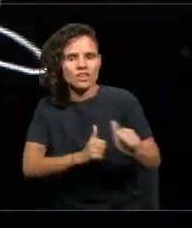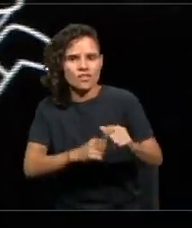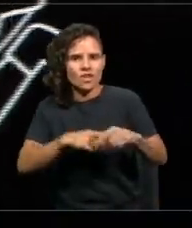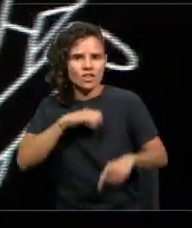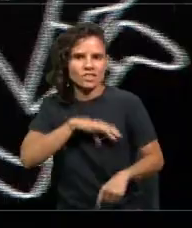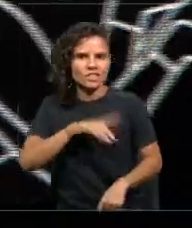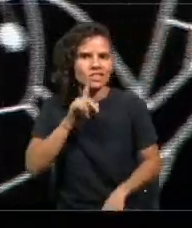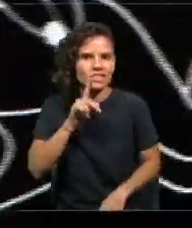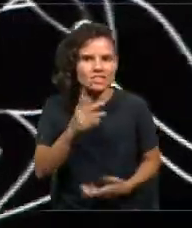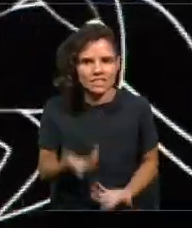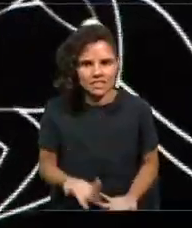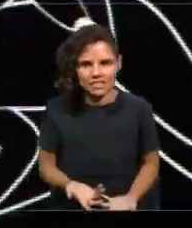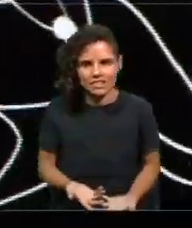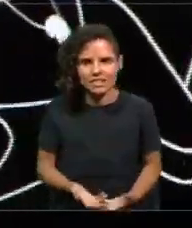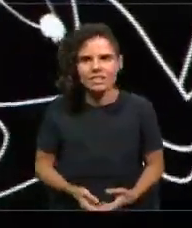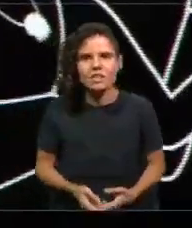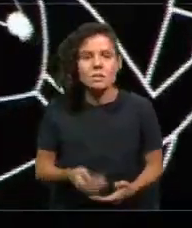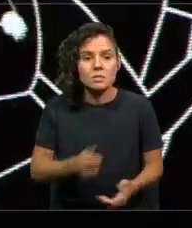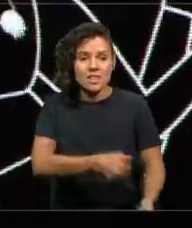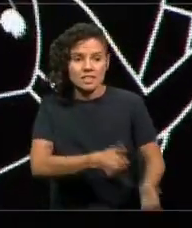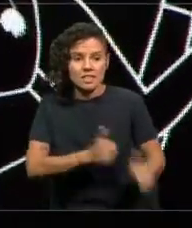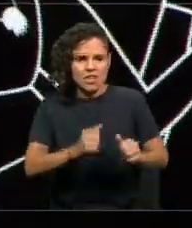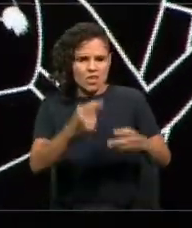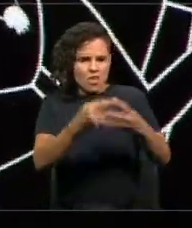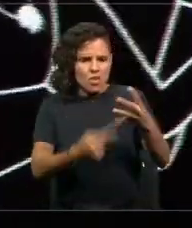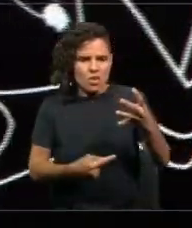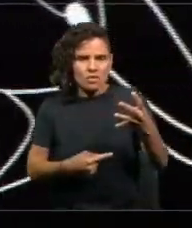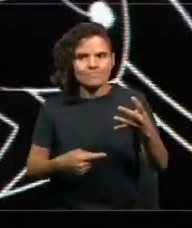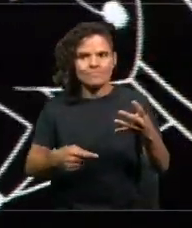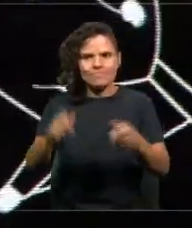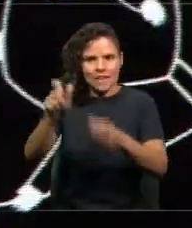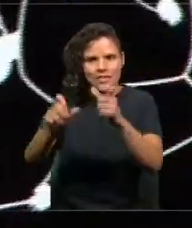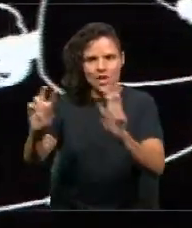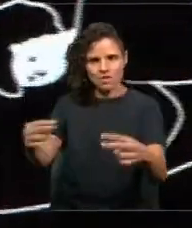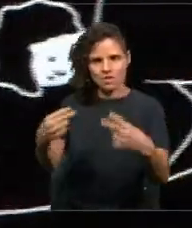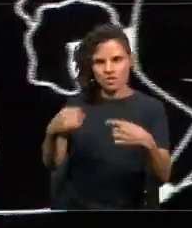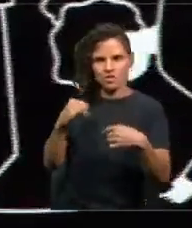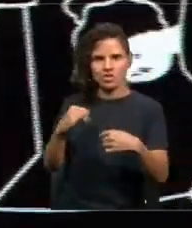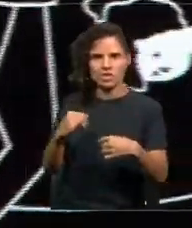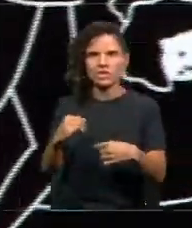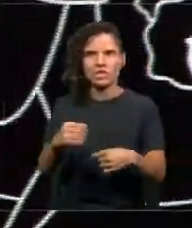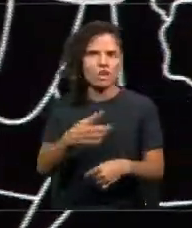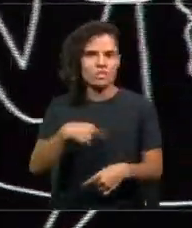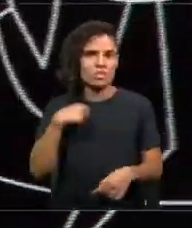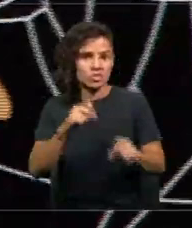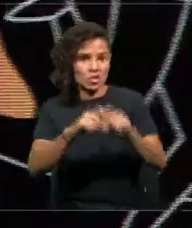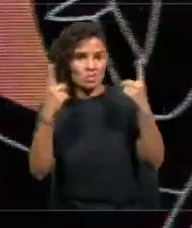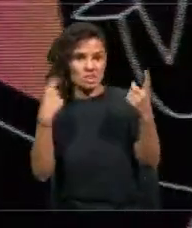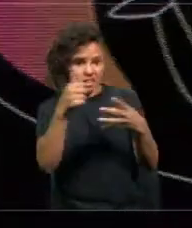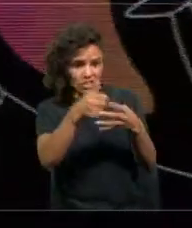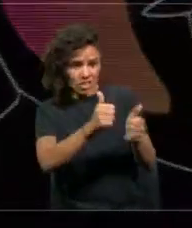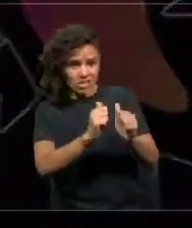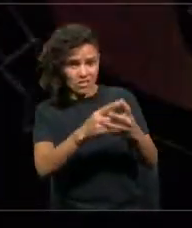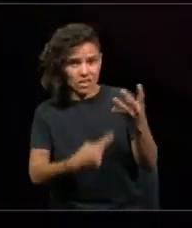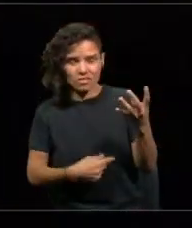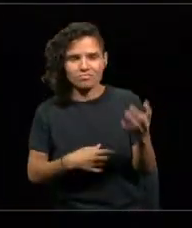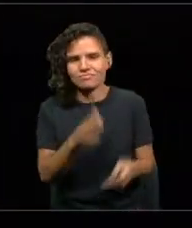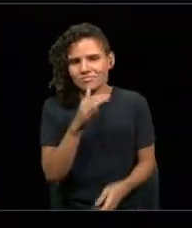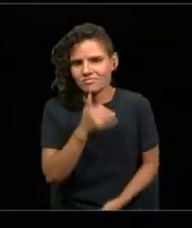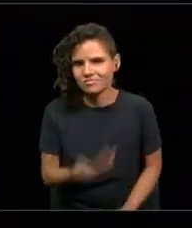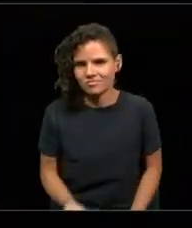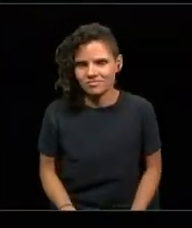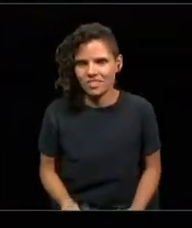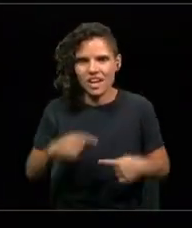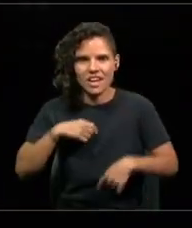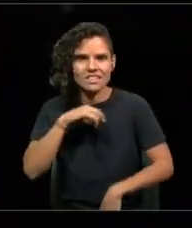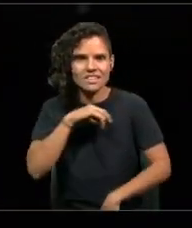Desafíos que, en primer lugar, quienes nos conocen saben, al menos a nosotros no nos sorprenden. Lo que hemos vivido